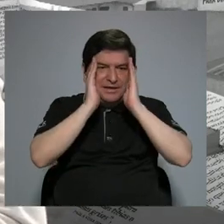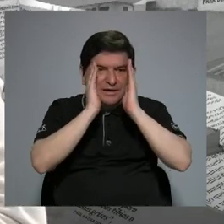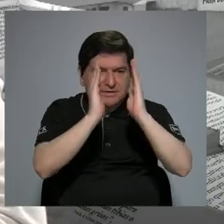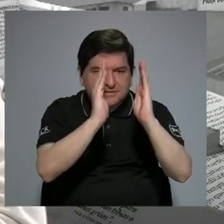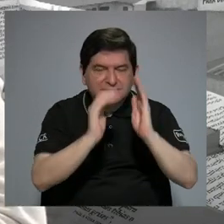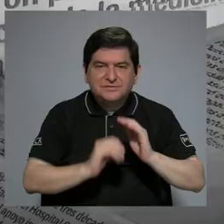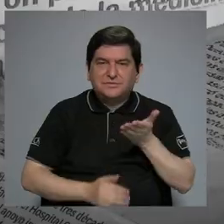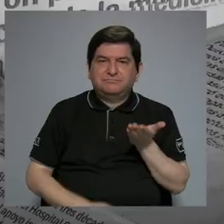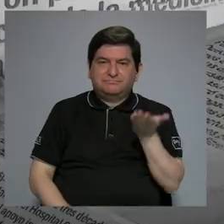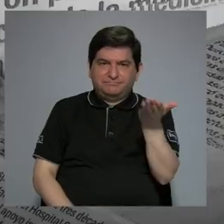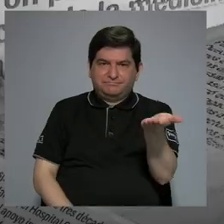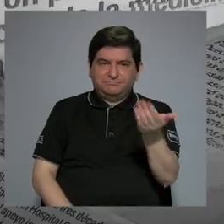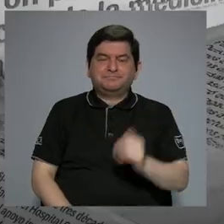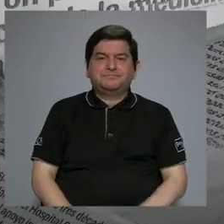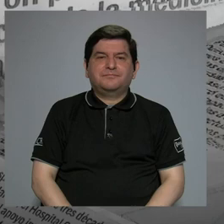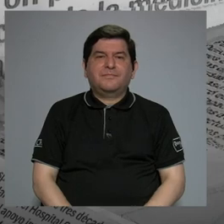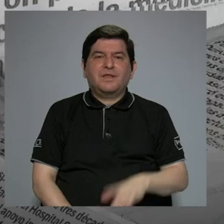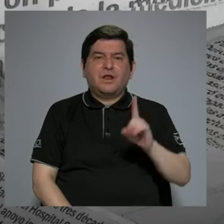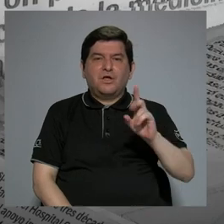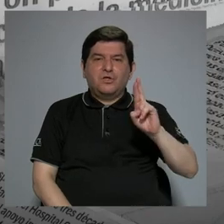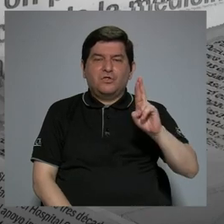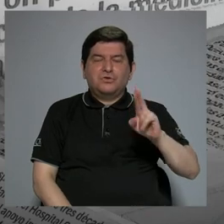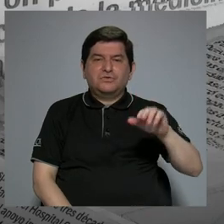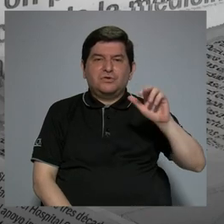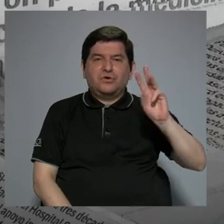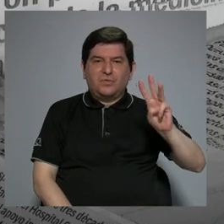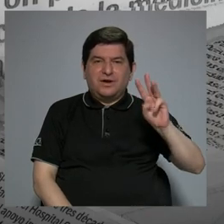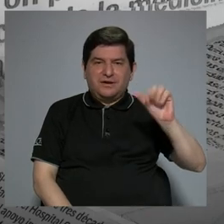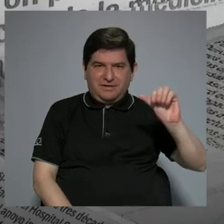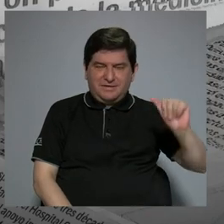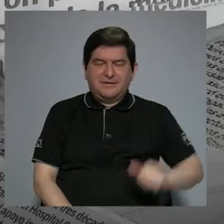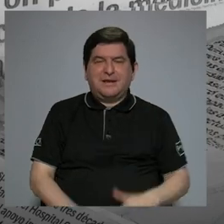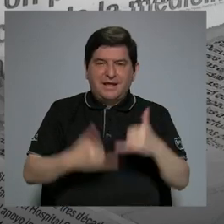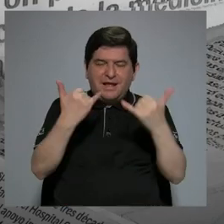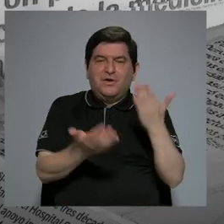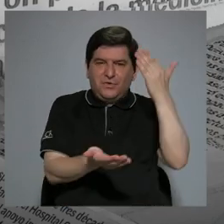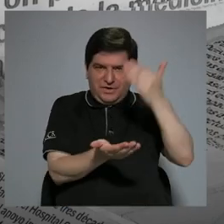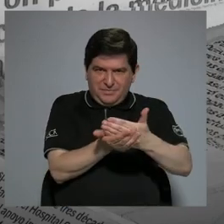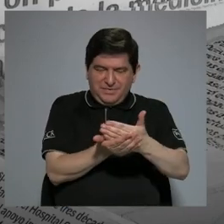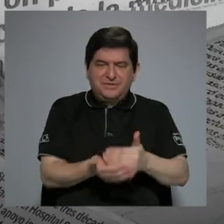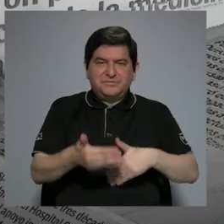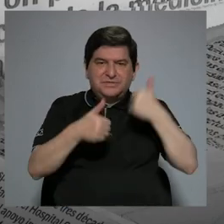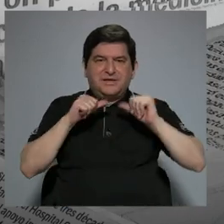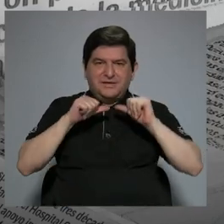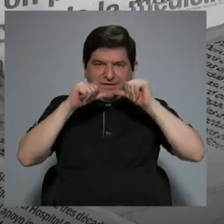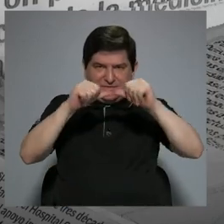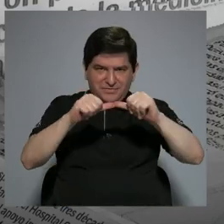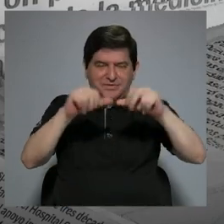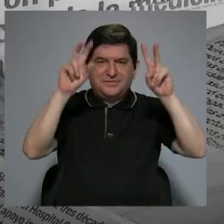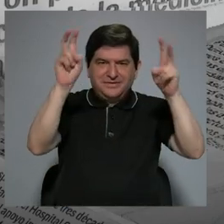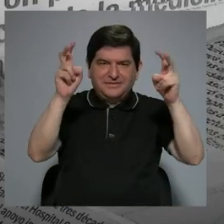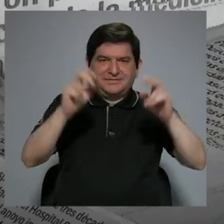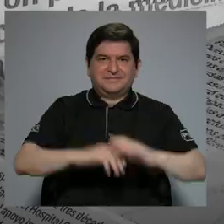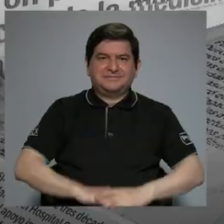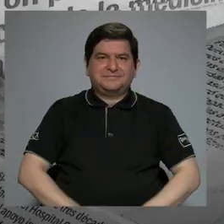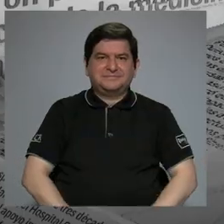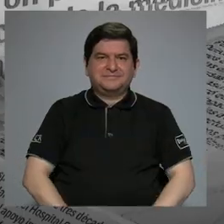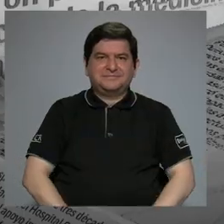a ese paciente. Doctor Arpizar, con esas palabras nos vamos a ir a una pausa, pero enseguida continuamos con más del tema.